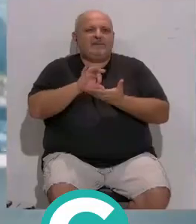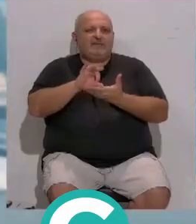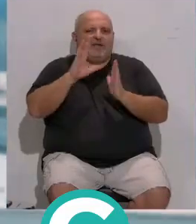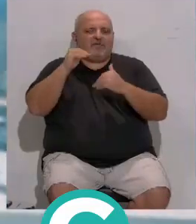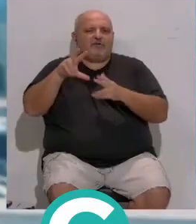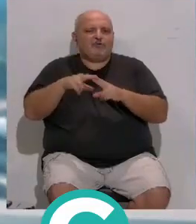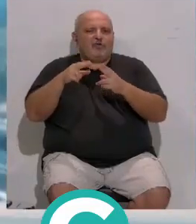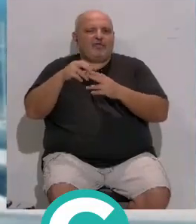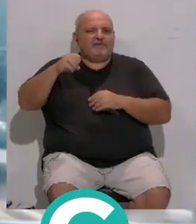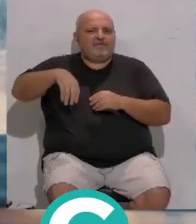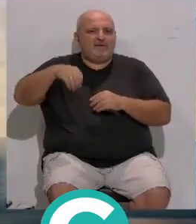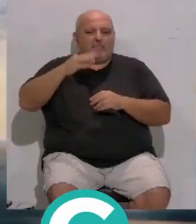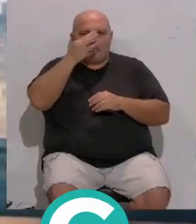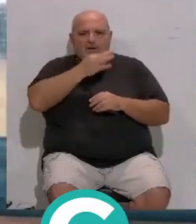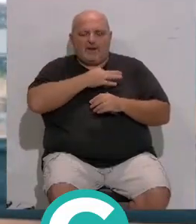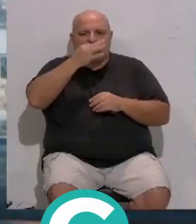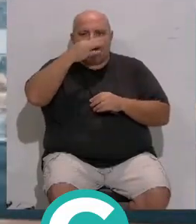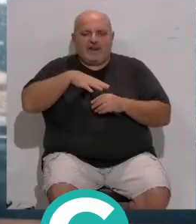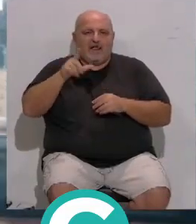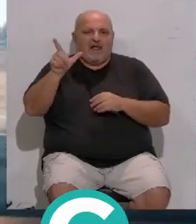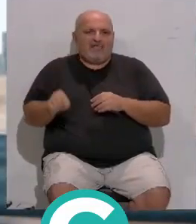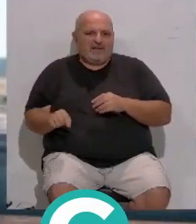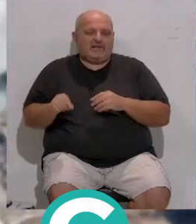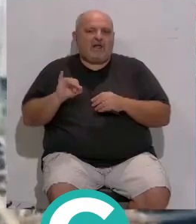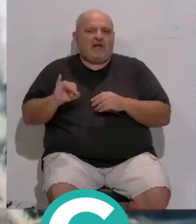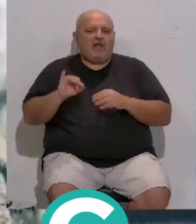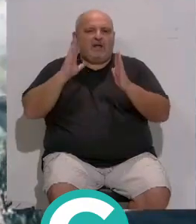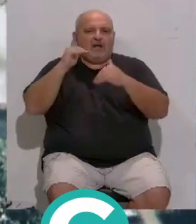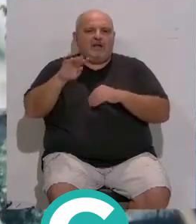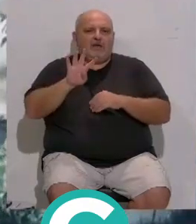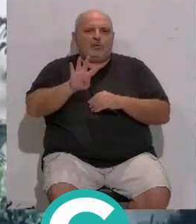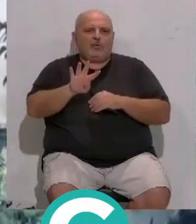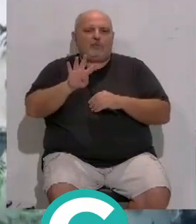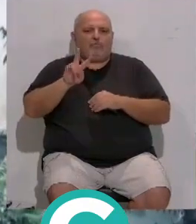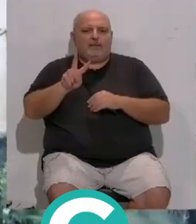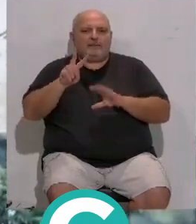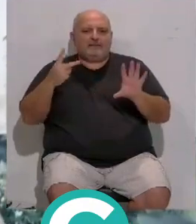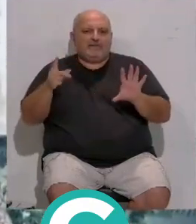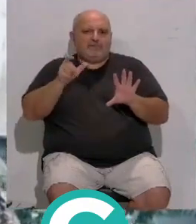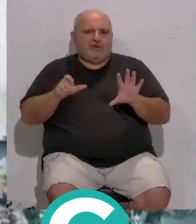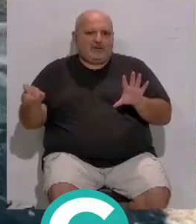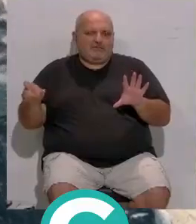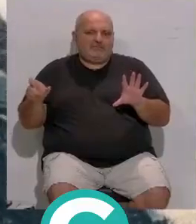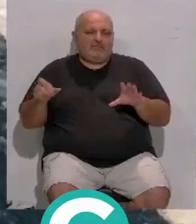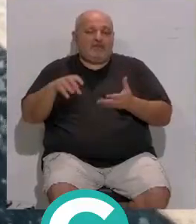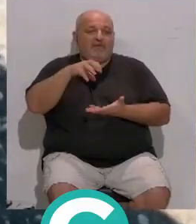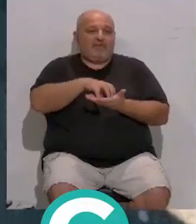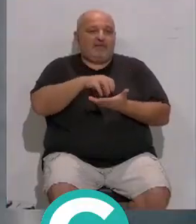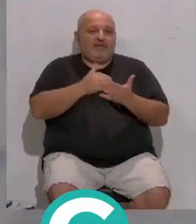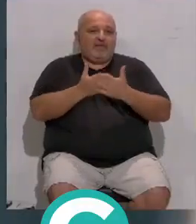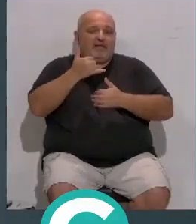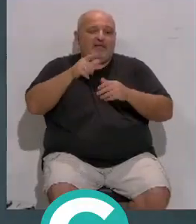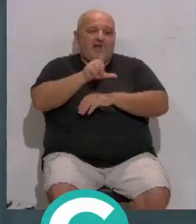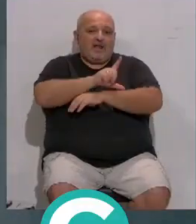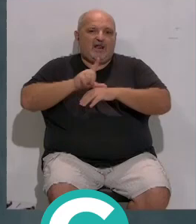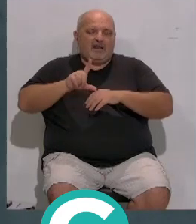atención social de San Fernando... ...Puerto Real, Chiclana y Algeciras... ...se ha atendido a 427 personas... ...y en el centro de día de la línea